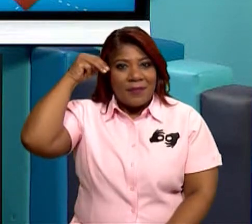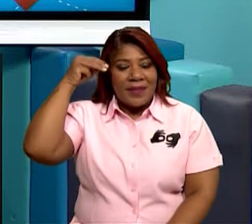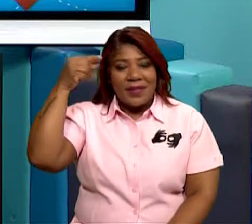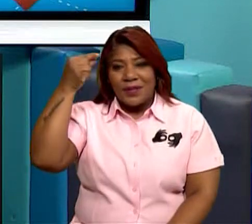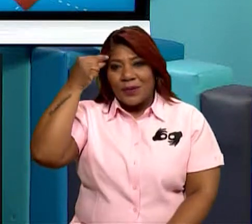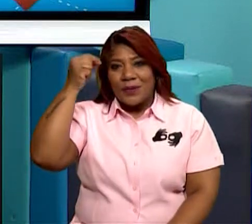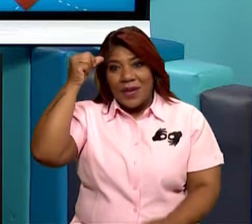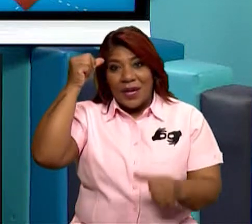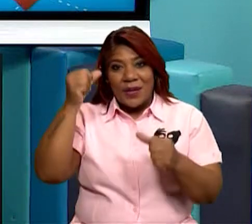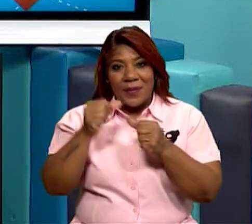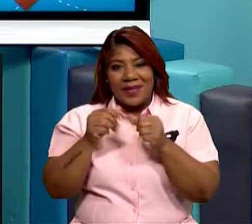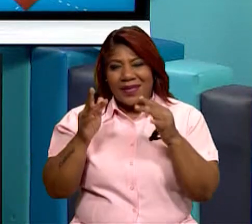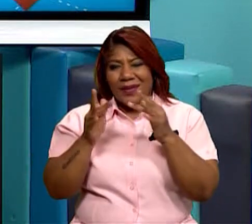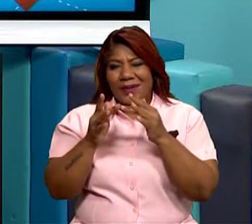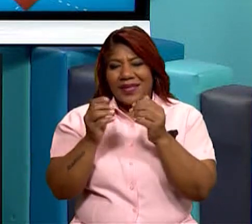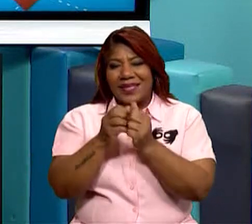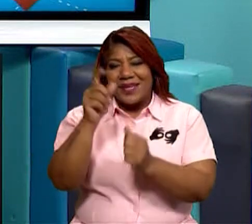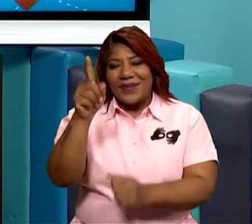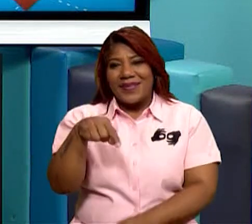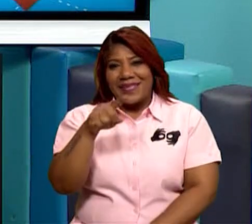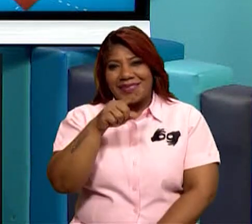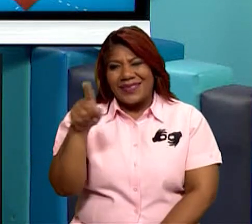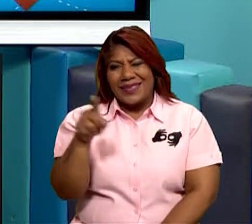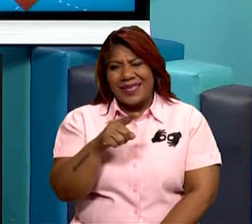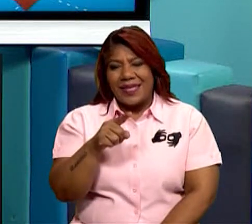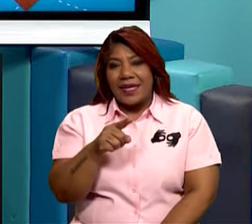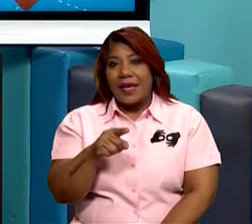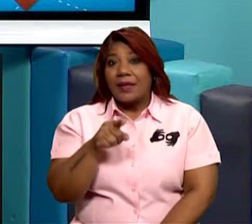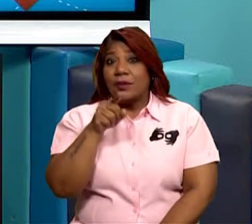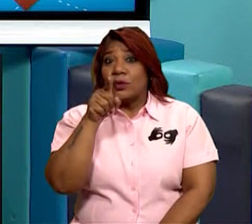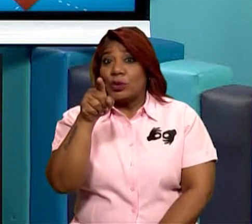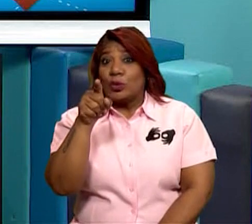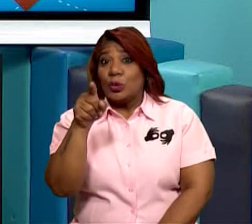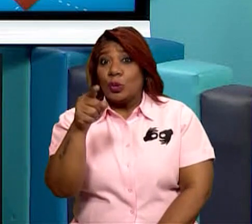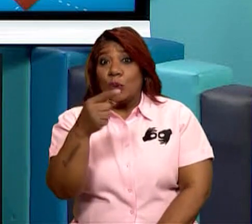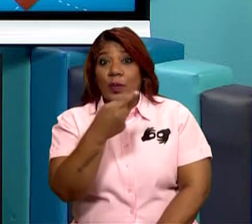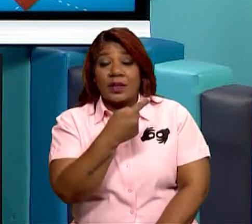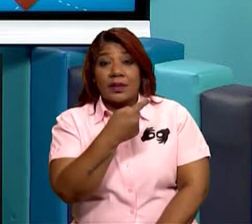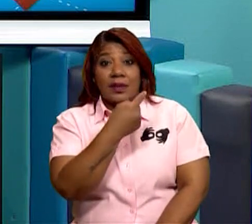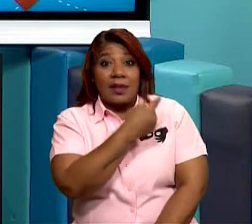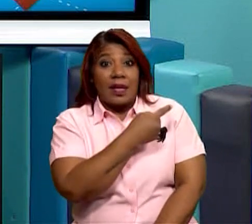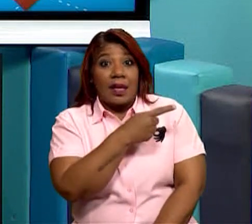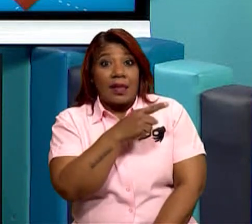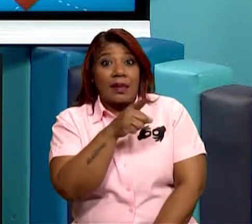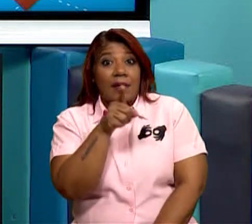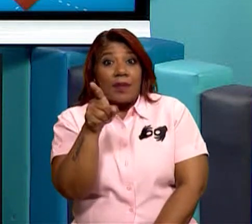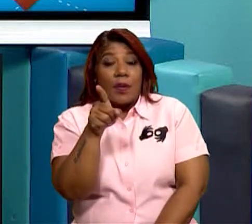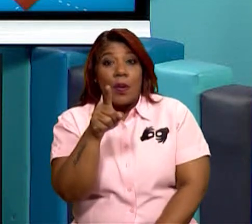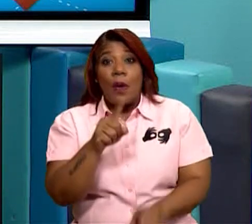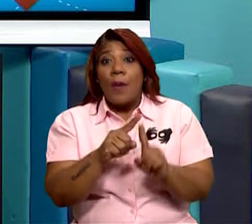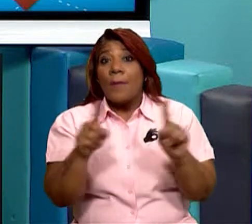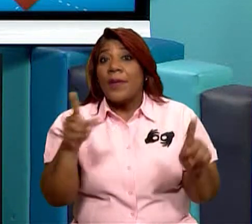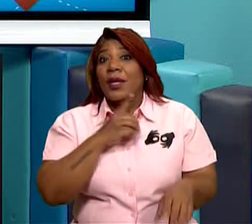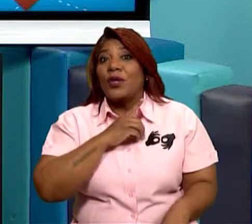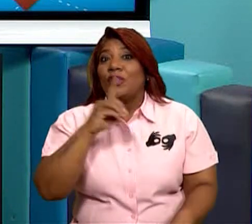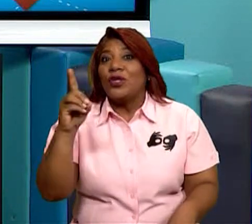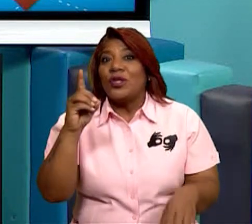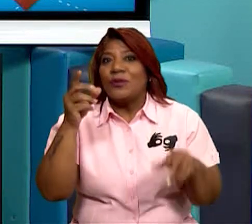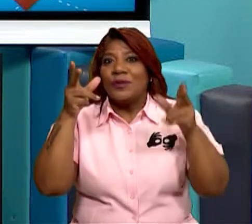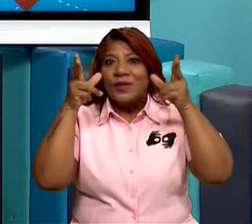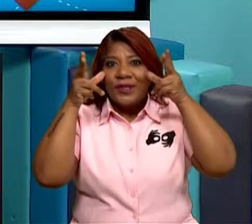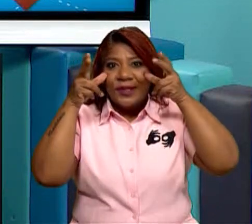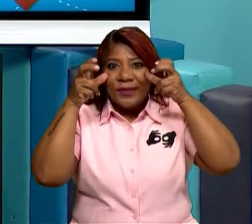Congo. Y recuerda, conéctate con la estrella. Me despido de usted diciéndole, tú me ves, yo te veo, pero Dios nos